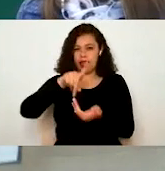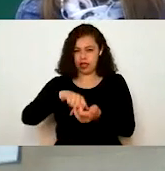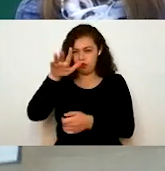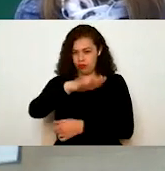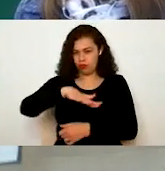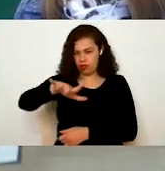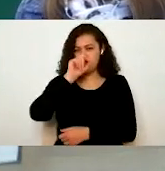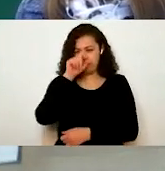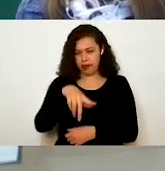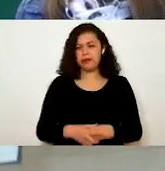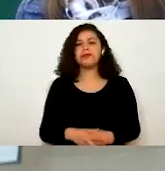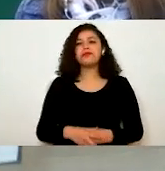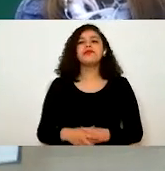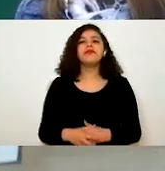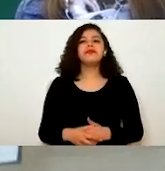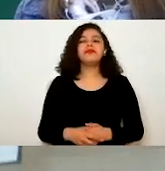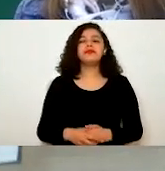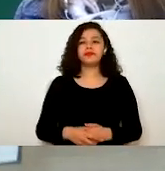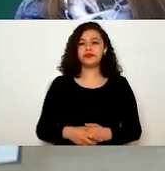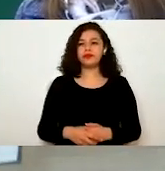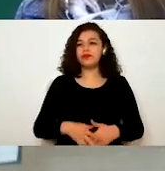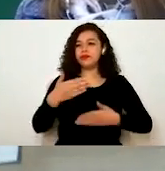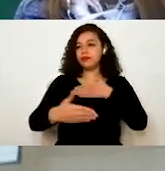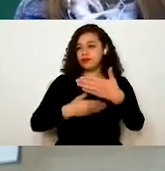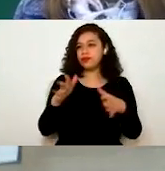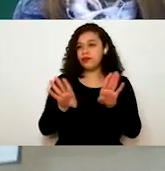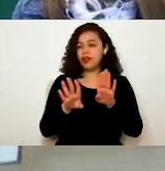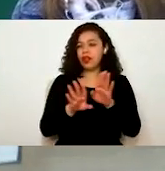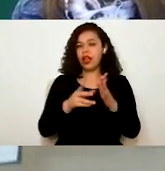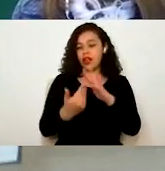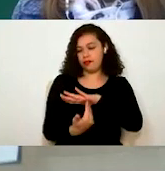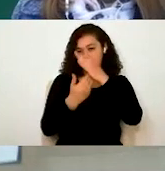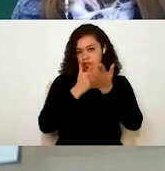Bueno, ¿cuál es el procedimiento que se sigue a través de la mesa de ayuda?